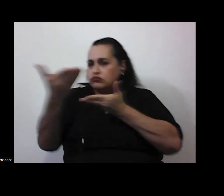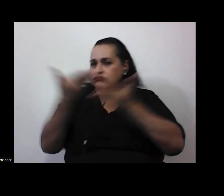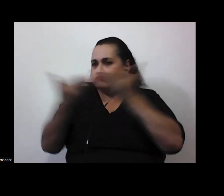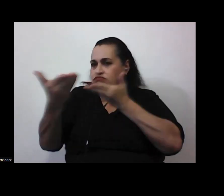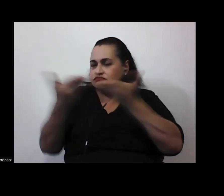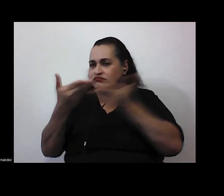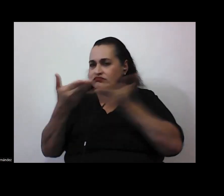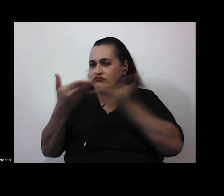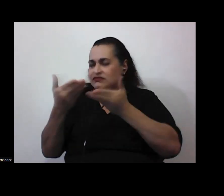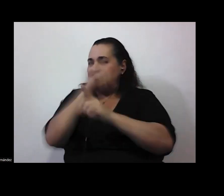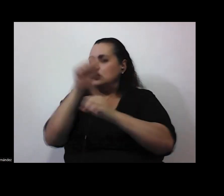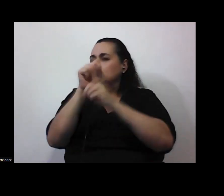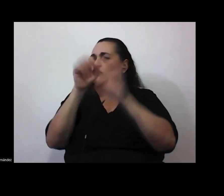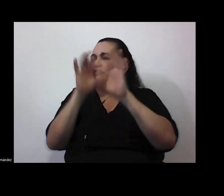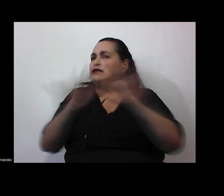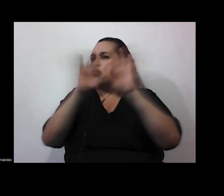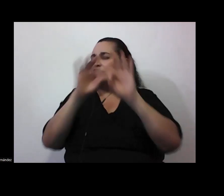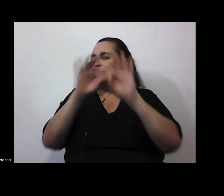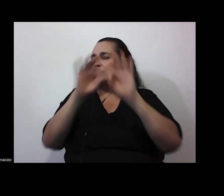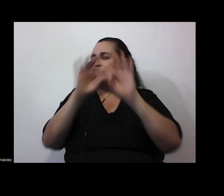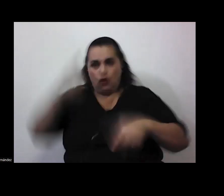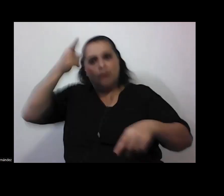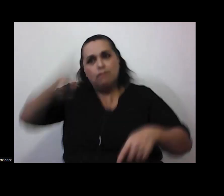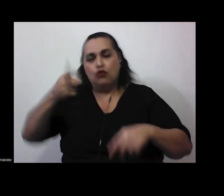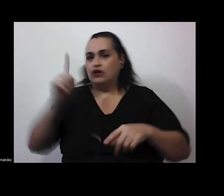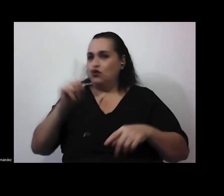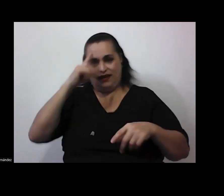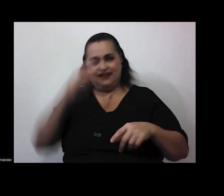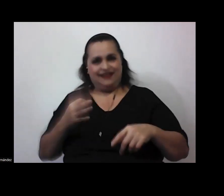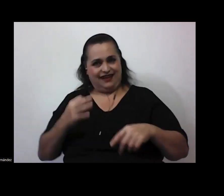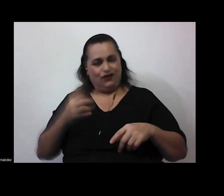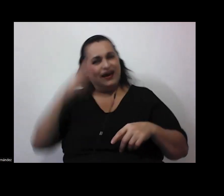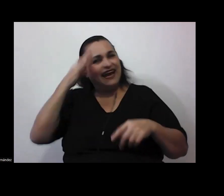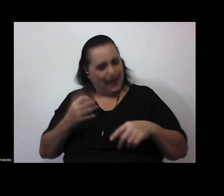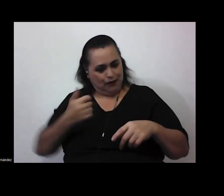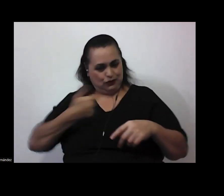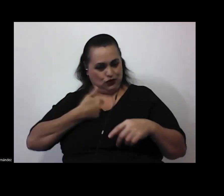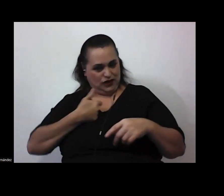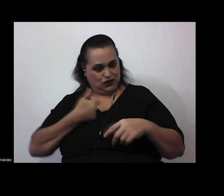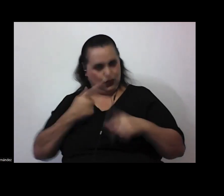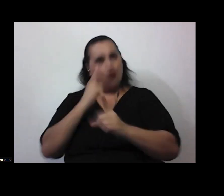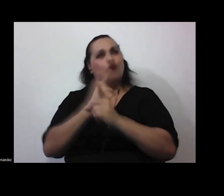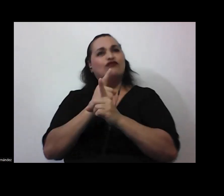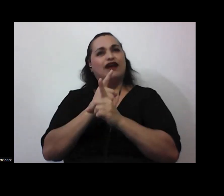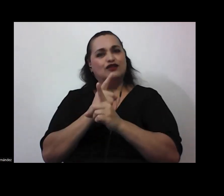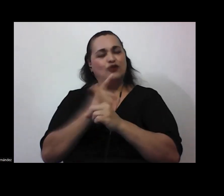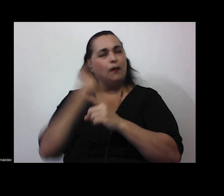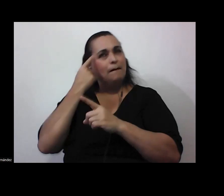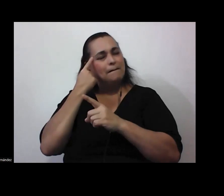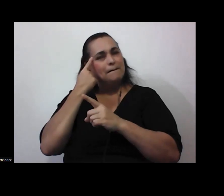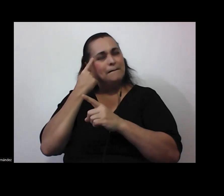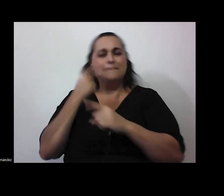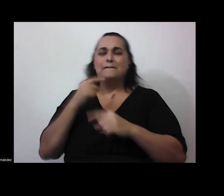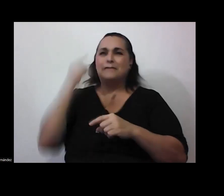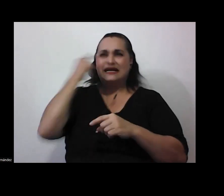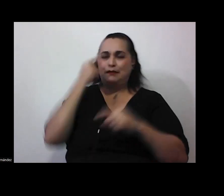sin intentar imponer nuestro criterio que de una u otra forma siempre creemos que nuestro criterio es el que está bañado de pensamiento crítico y